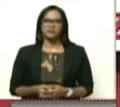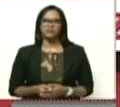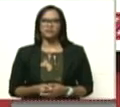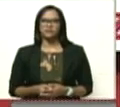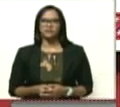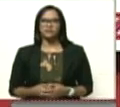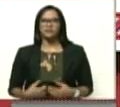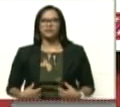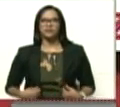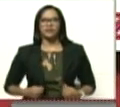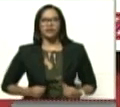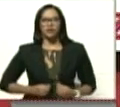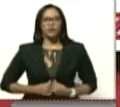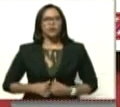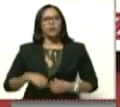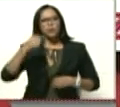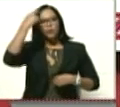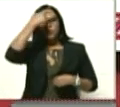Un pueblo humilde.